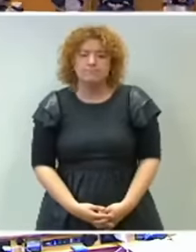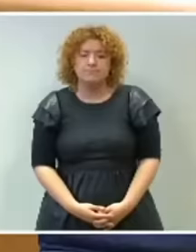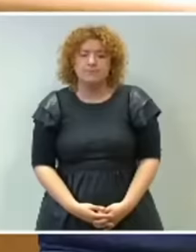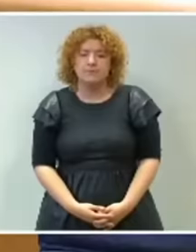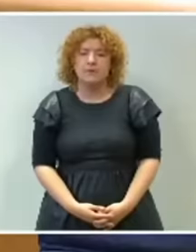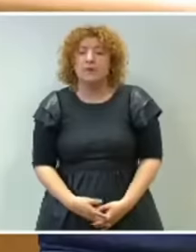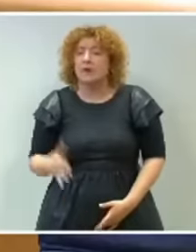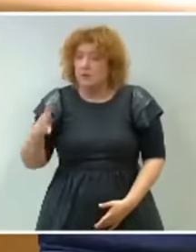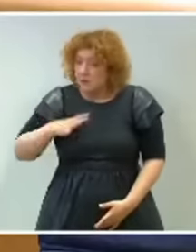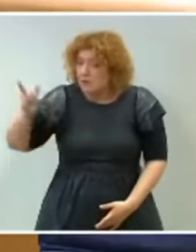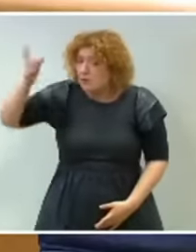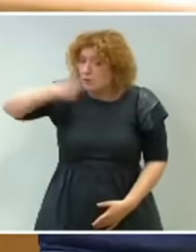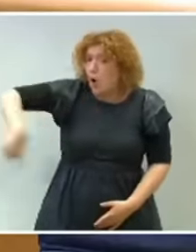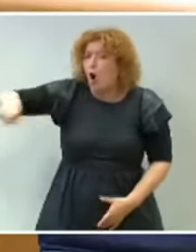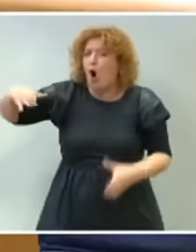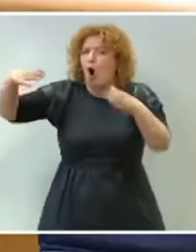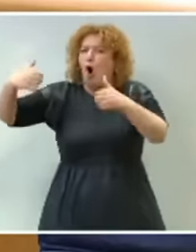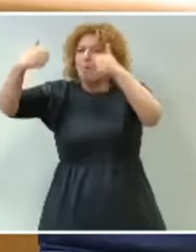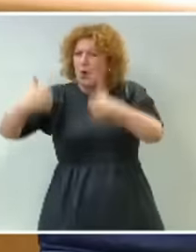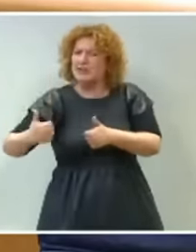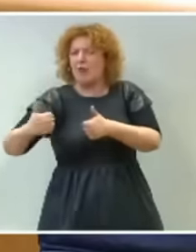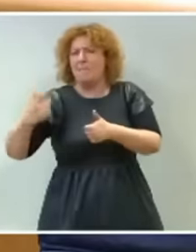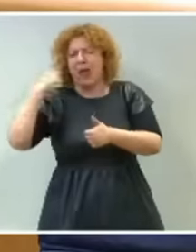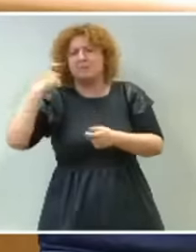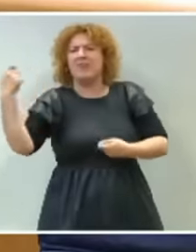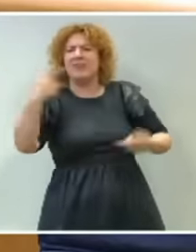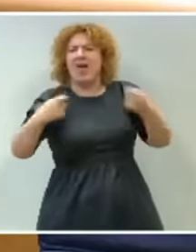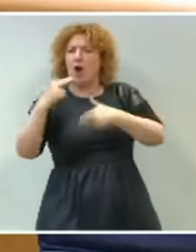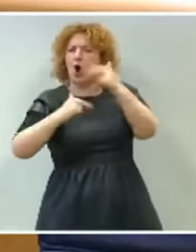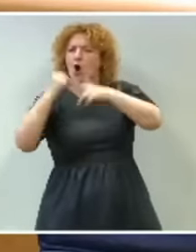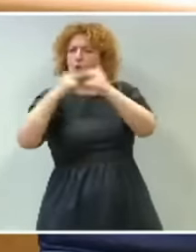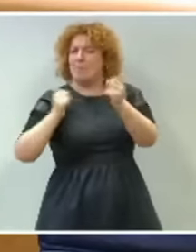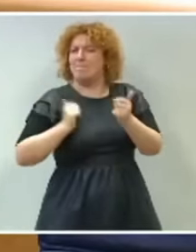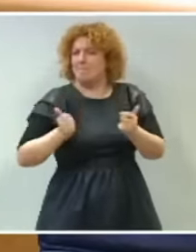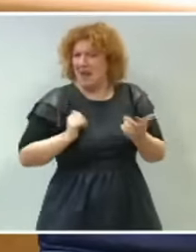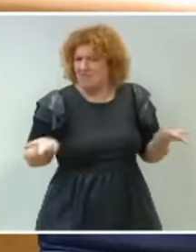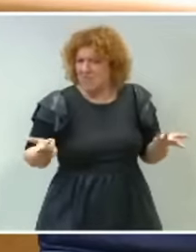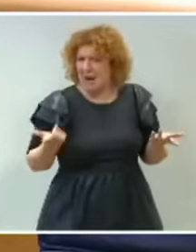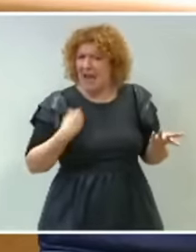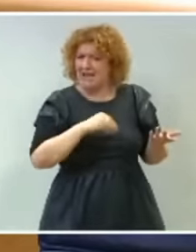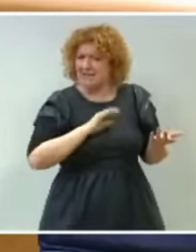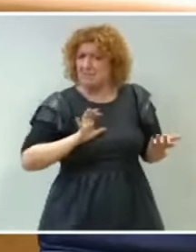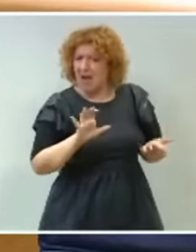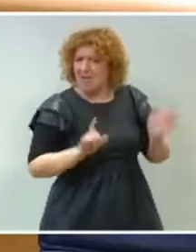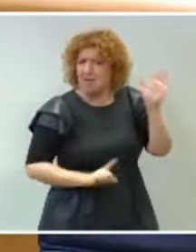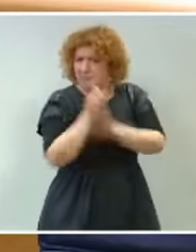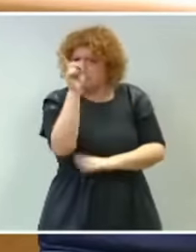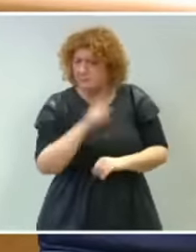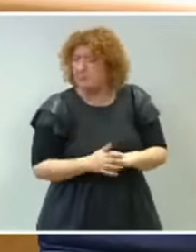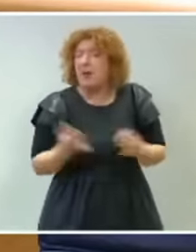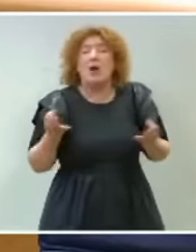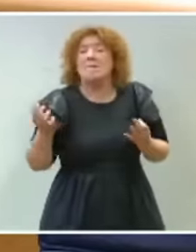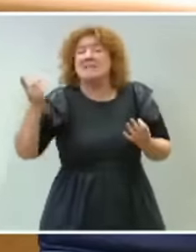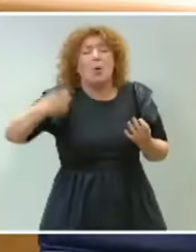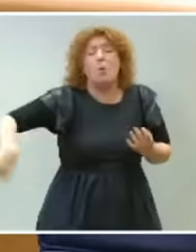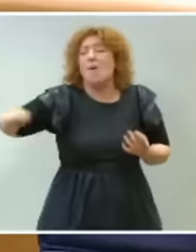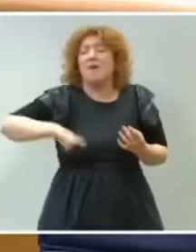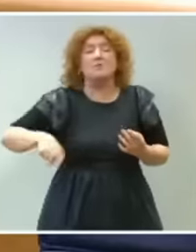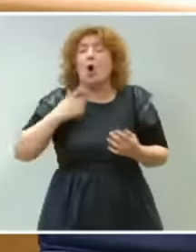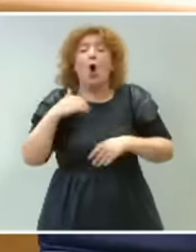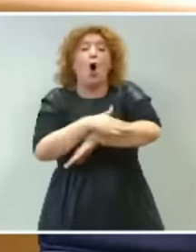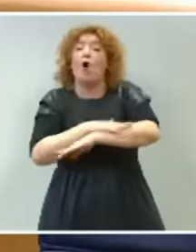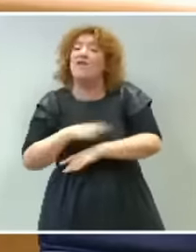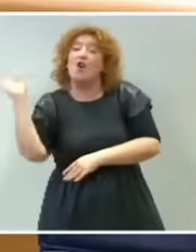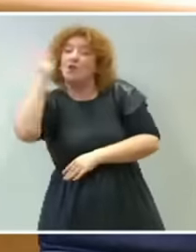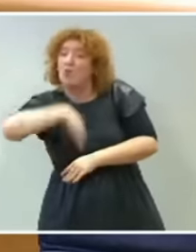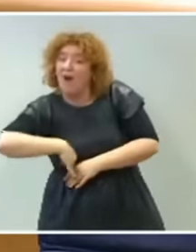Dedíquense a ser una oposición constructiva, a servir a este país, porque a ustedes lo que les pasa es que, cuando no gobiernan